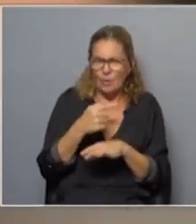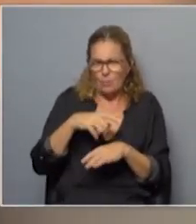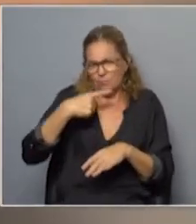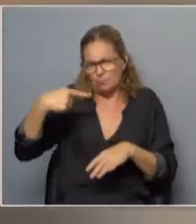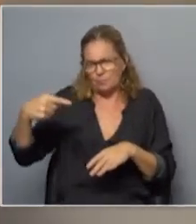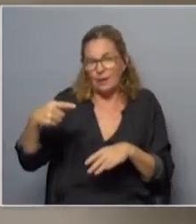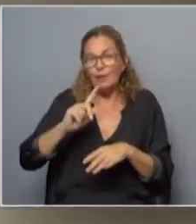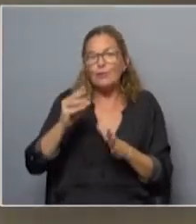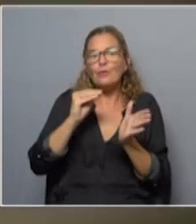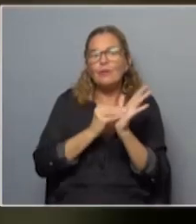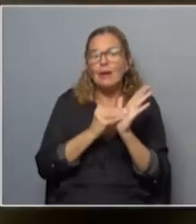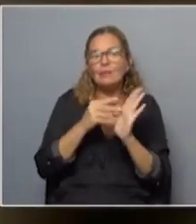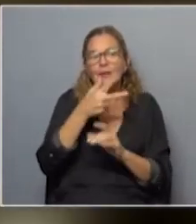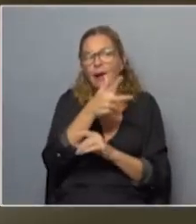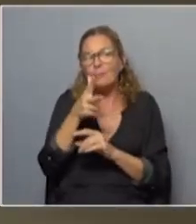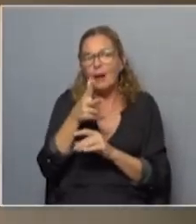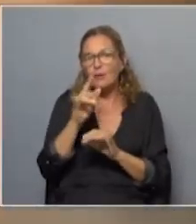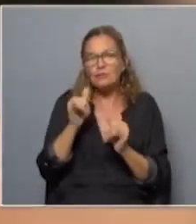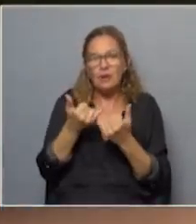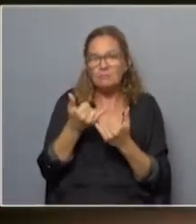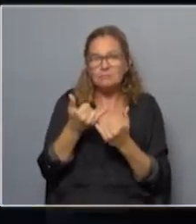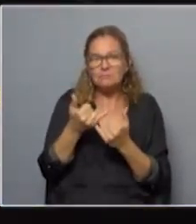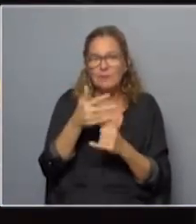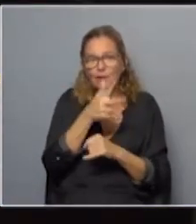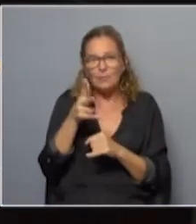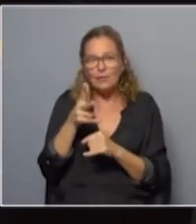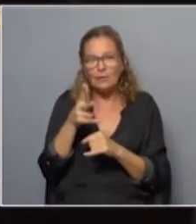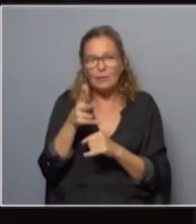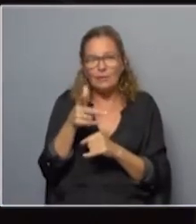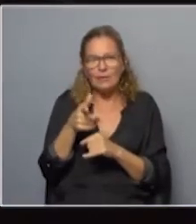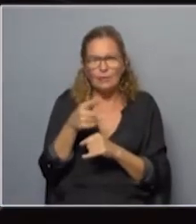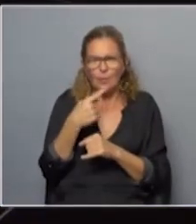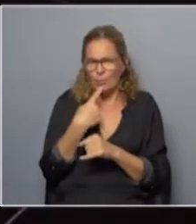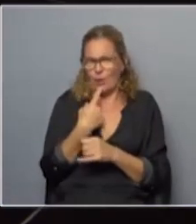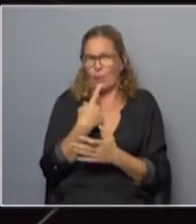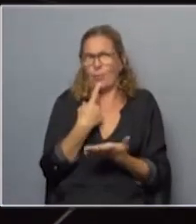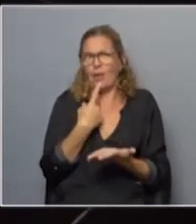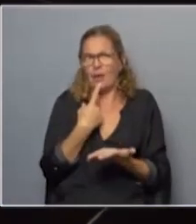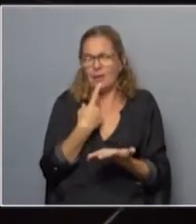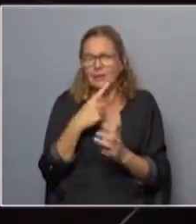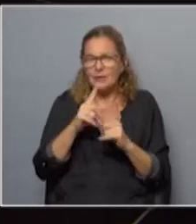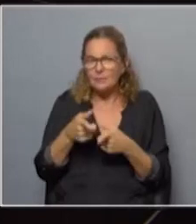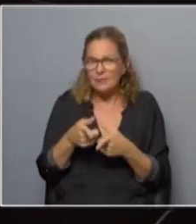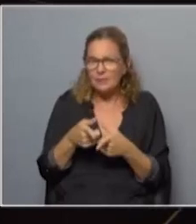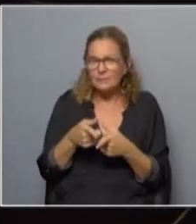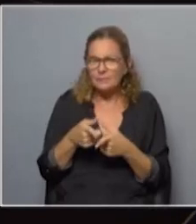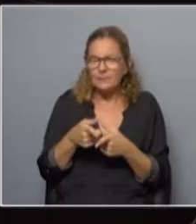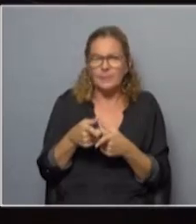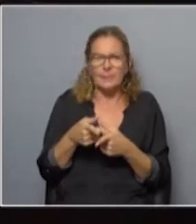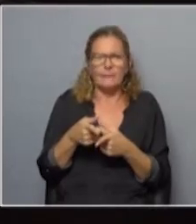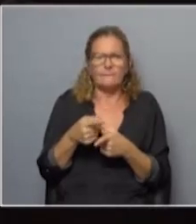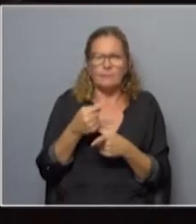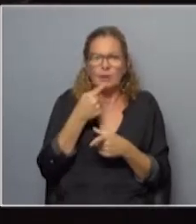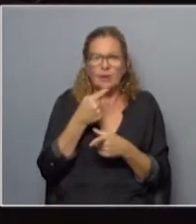queda registrado en las cámaras en las filmaciones y nos crea un inconveniente también en las famosas